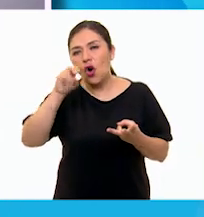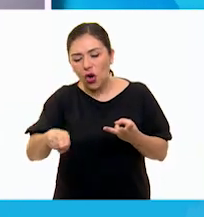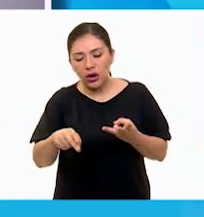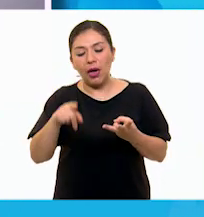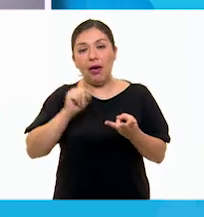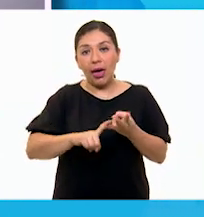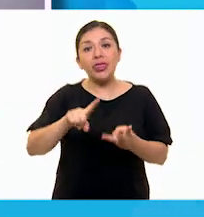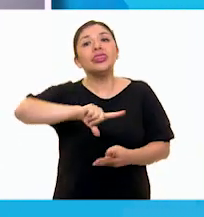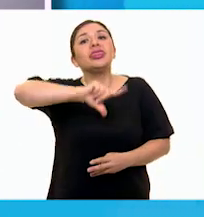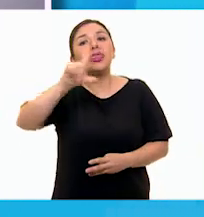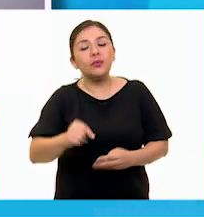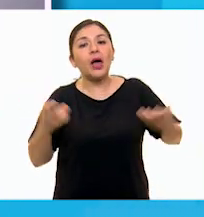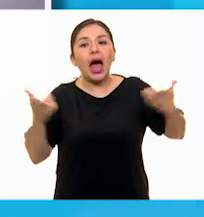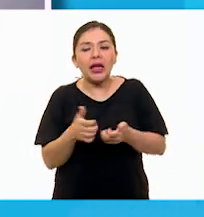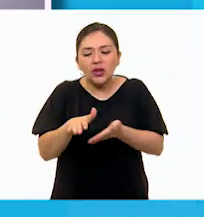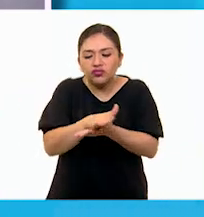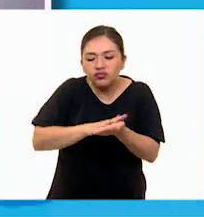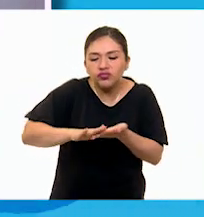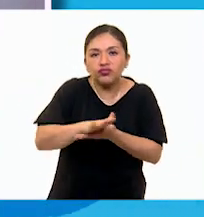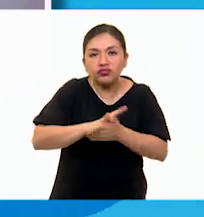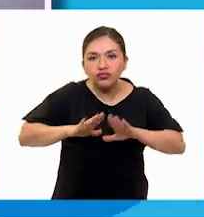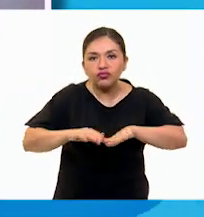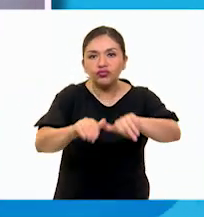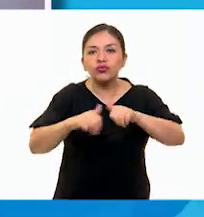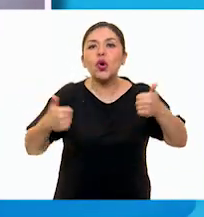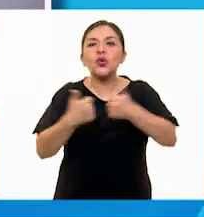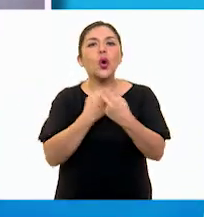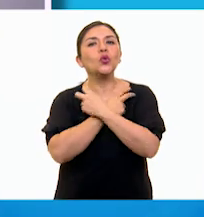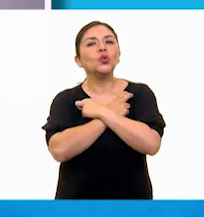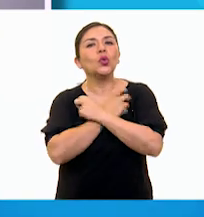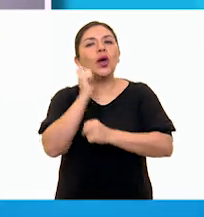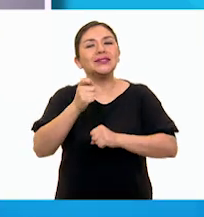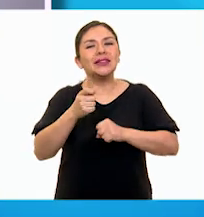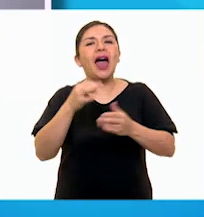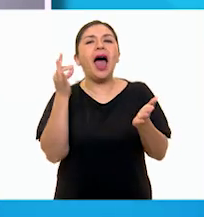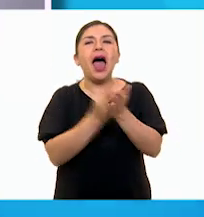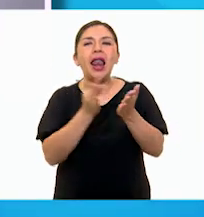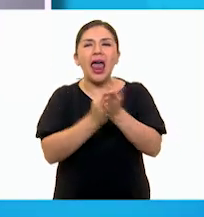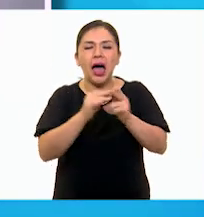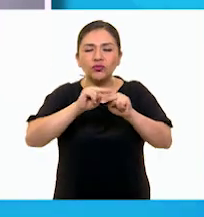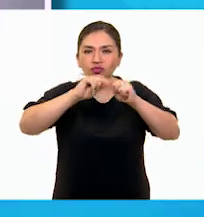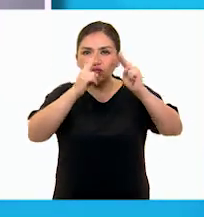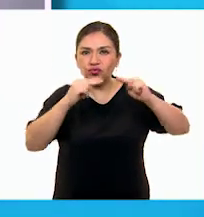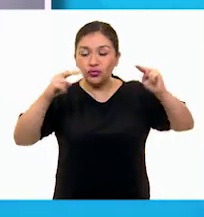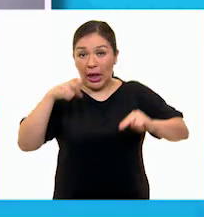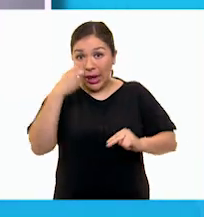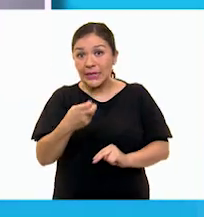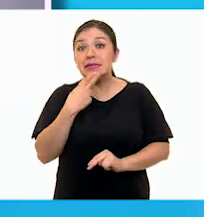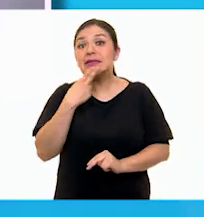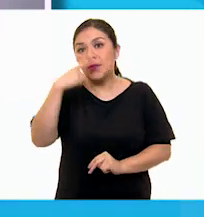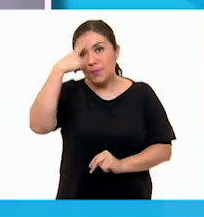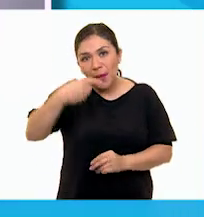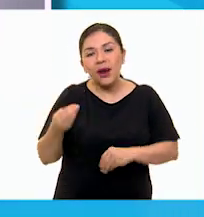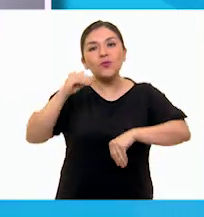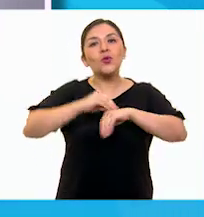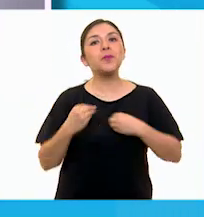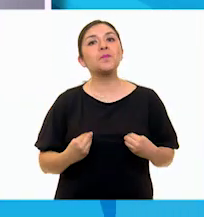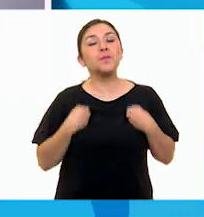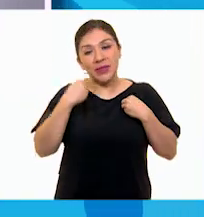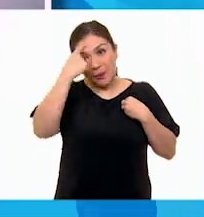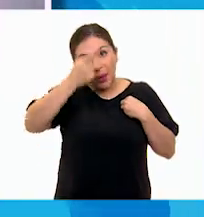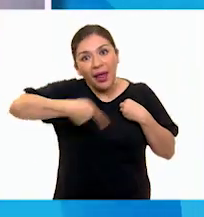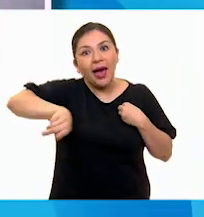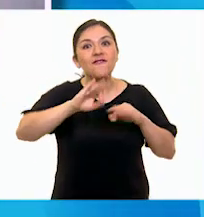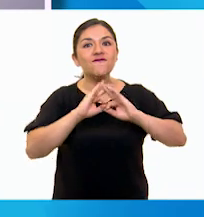se moldean en un esqueleto de alambre, el cual nos sirve para darle vida a nuestras